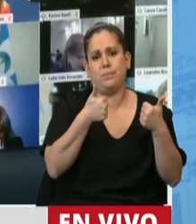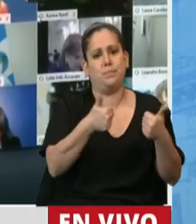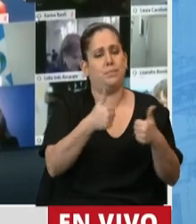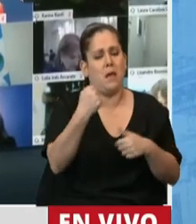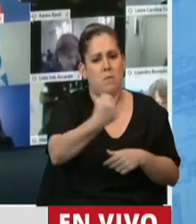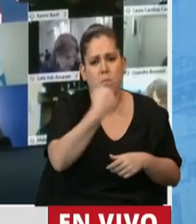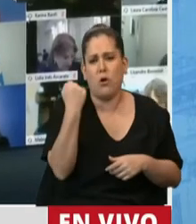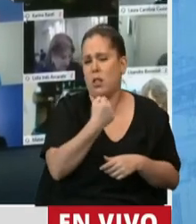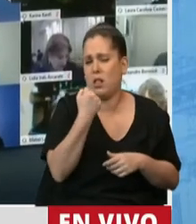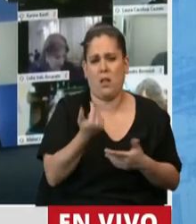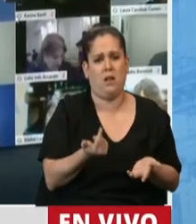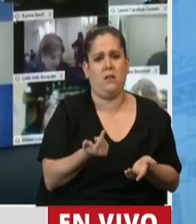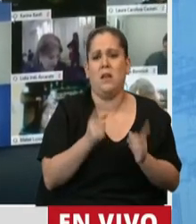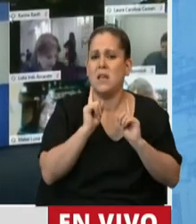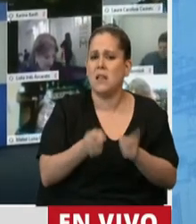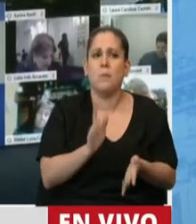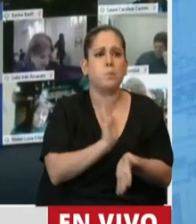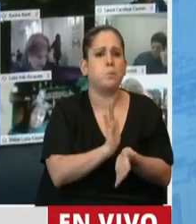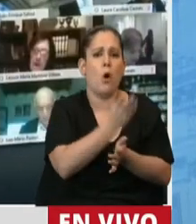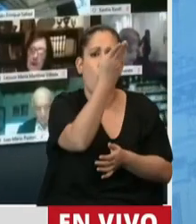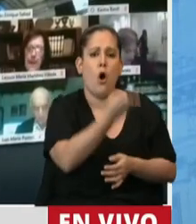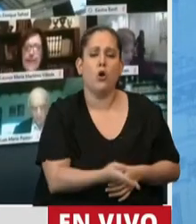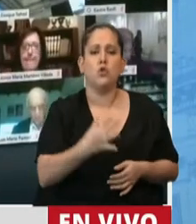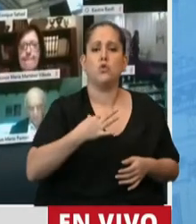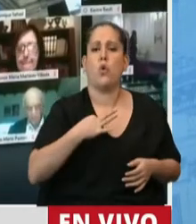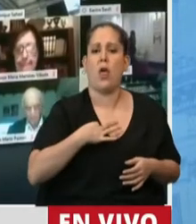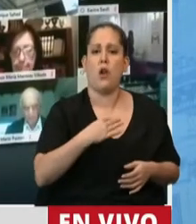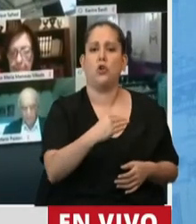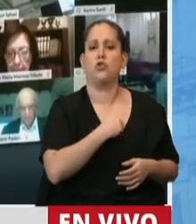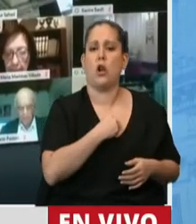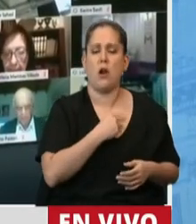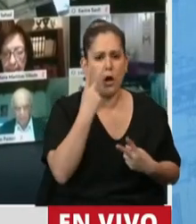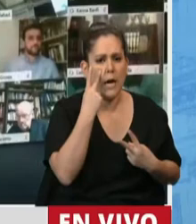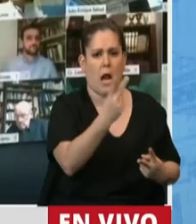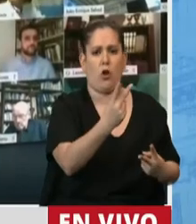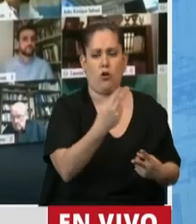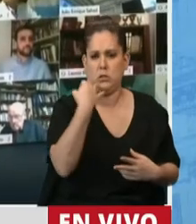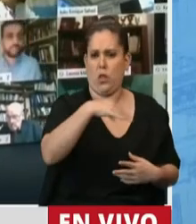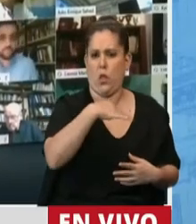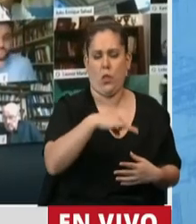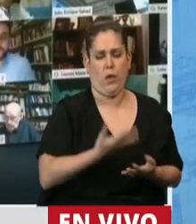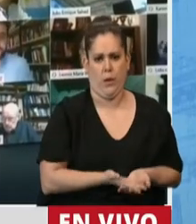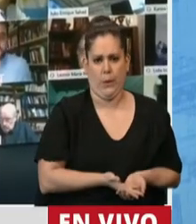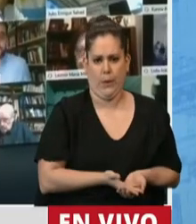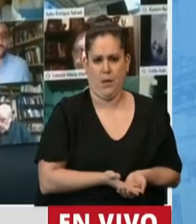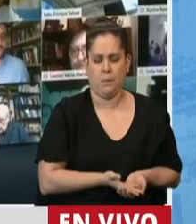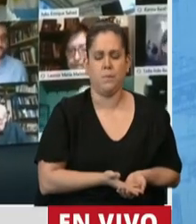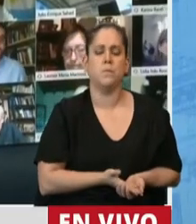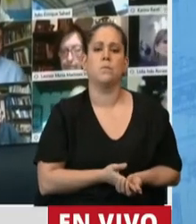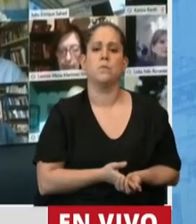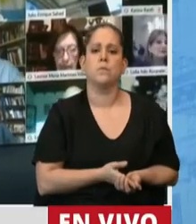que sean tratados como ciudadanos solidarios destacados de la República. Además de estar más